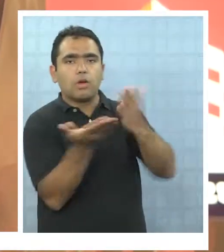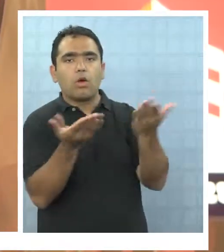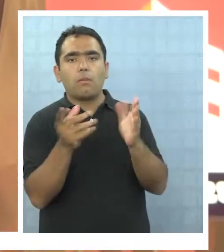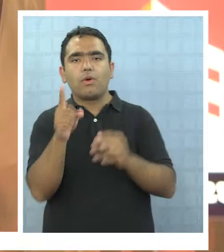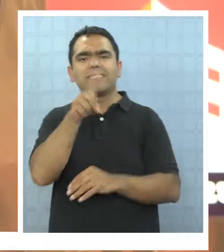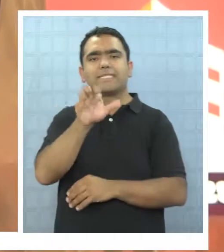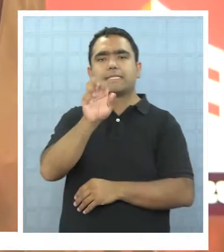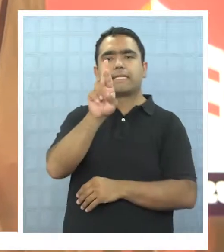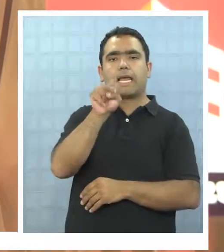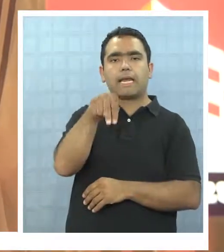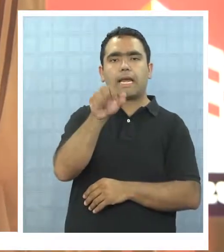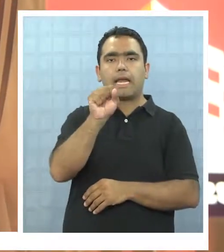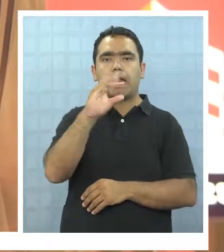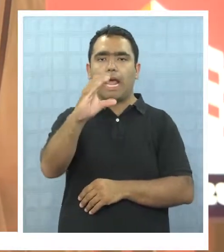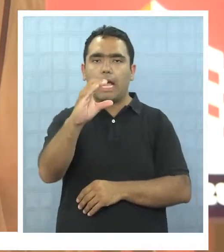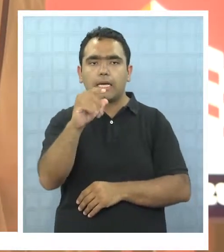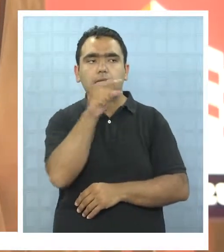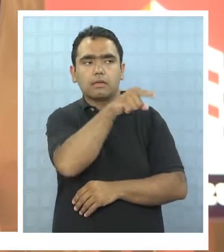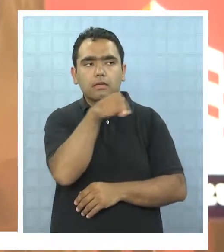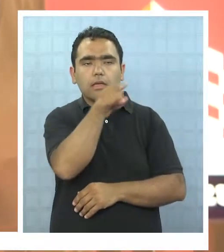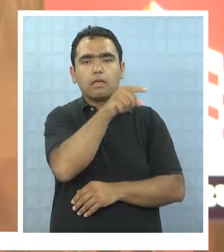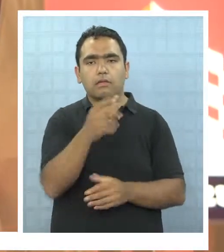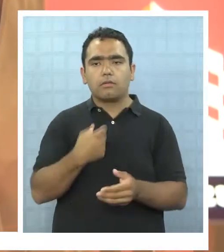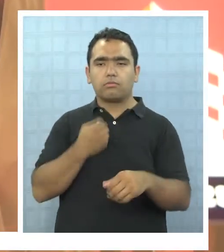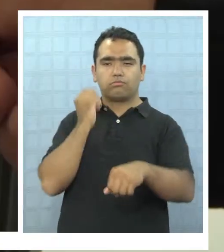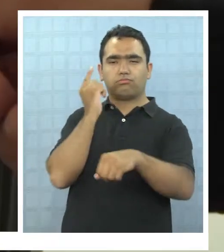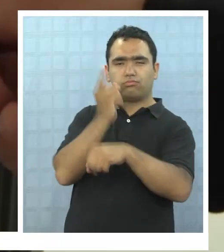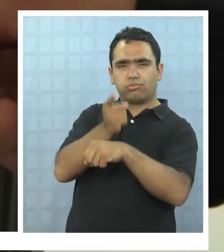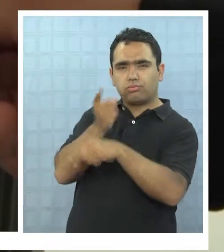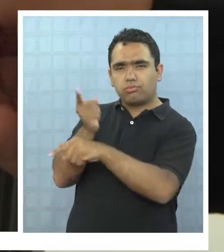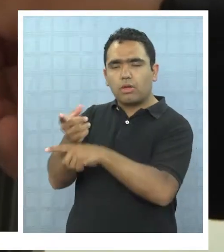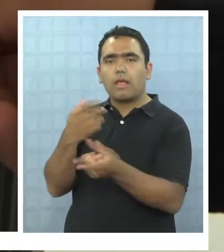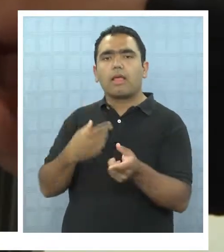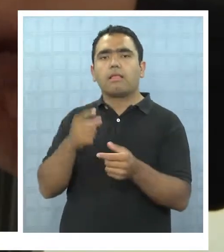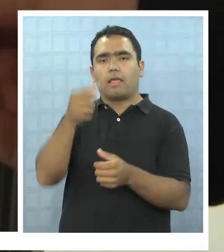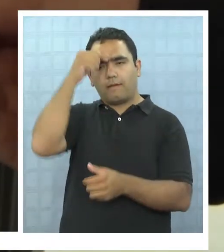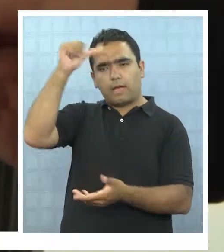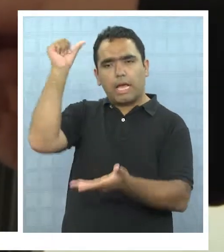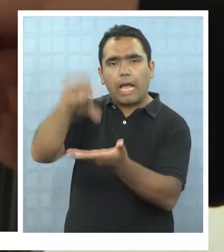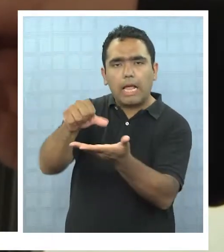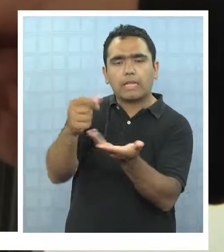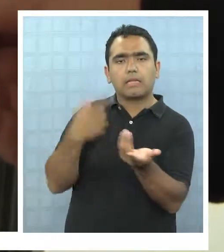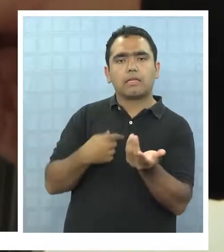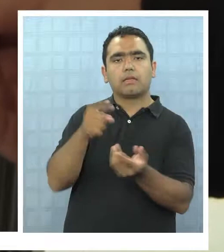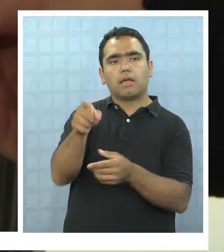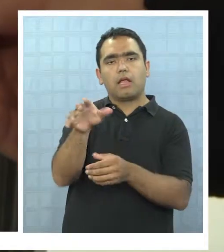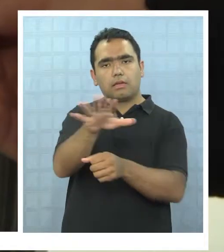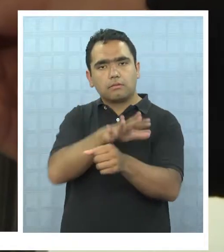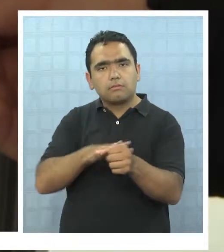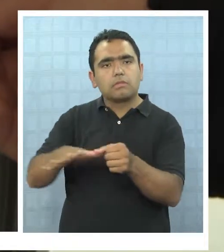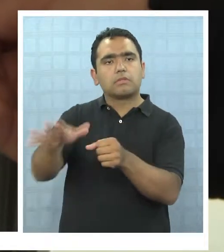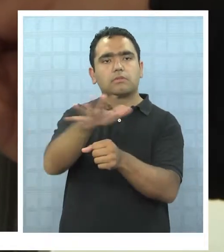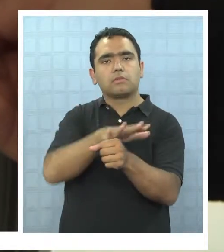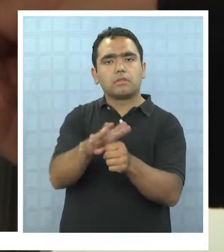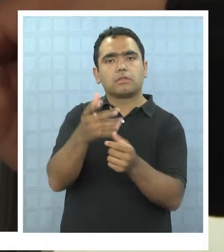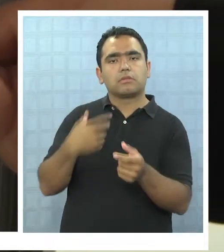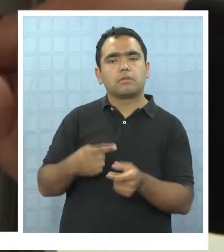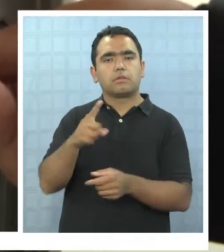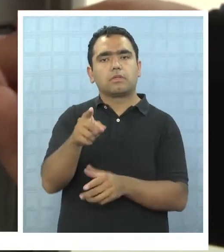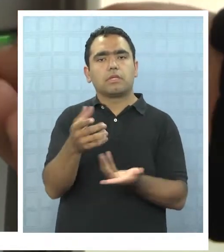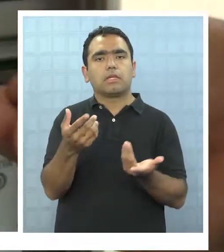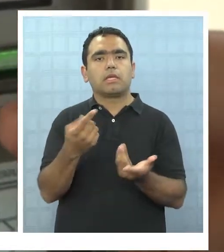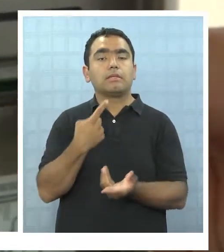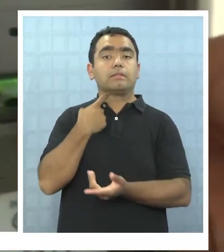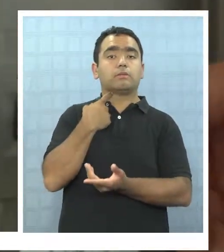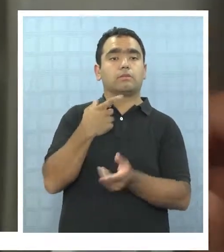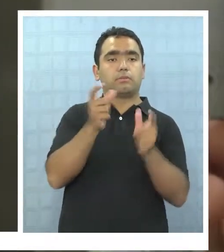fortalecimiento del CERNAC que dotará de las facultades de fiscalizar, sancionar y multar aquellas conductas que van en contra